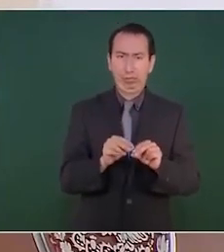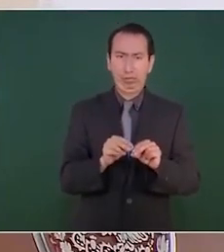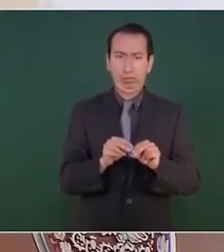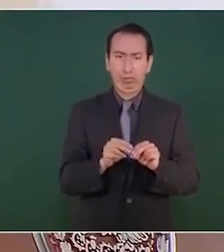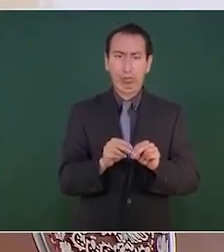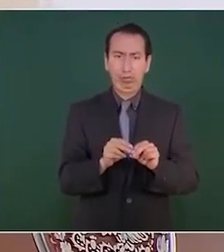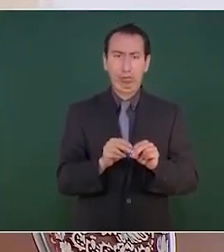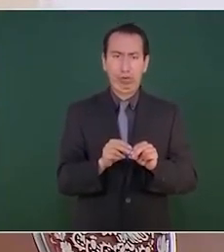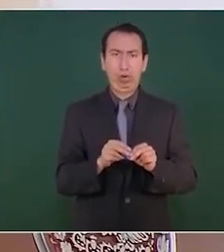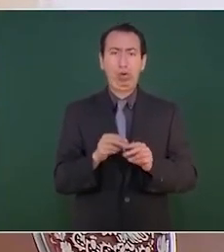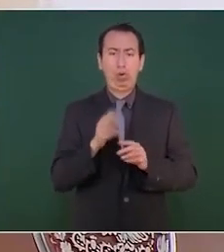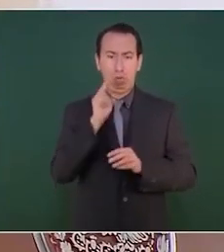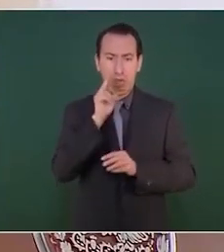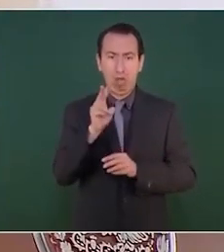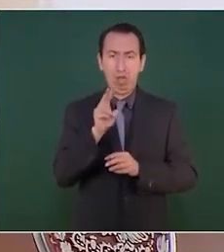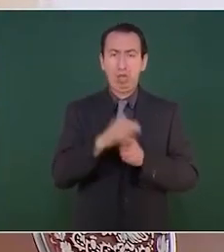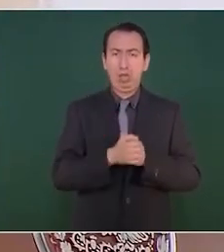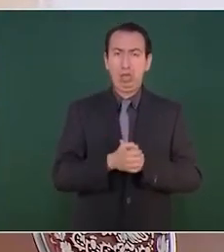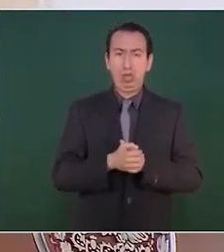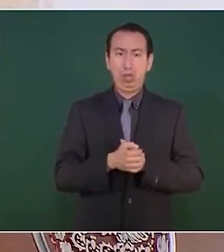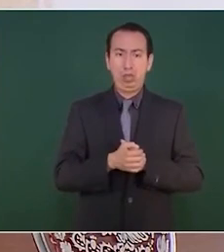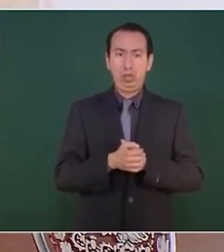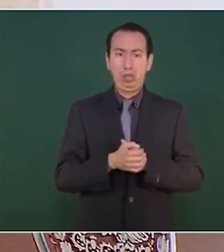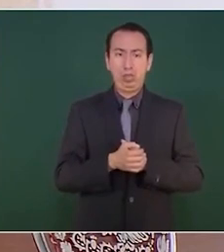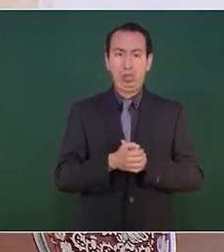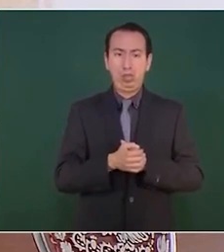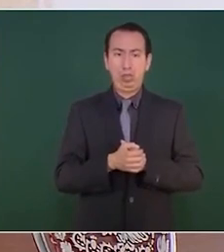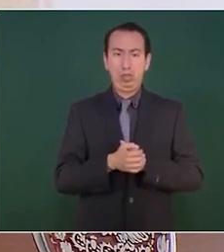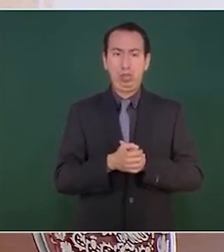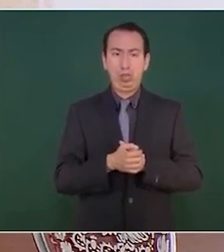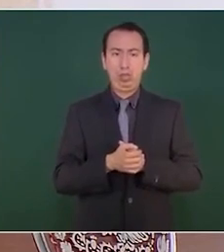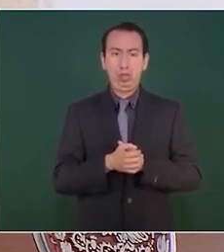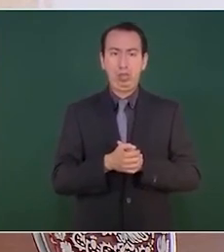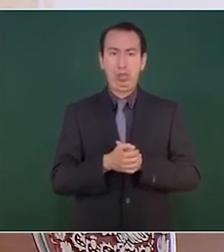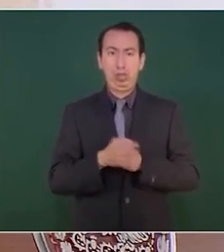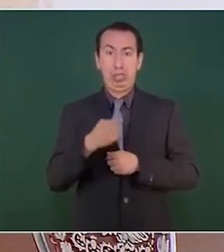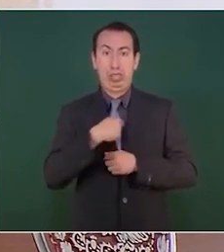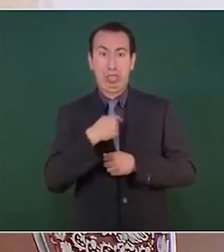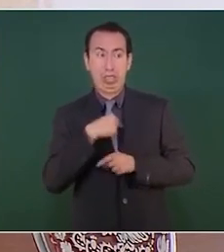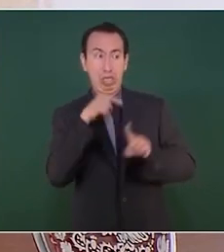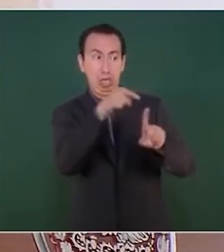que nos iba a perseguir a opositores